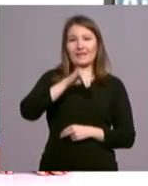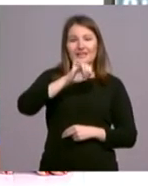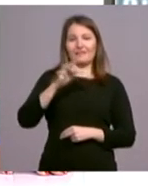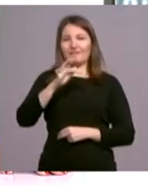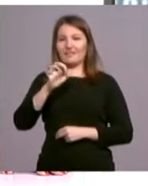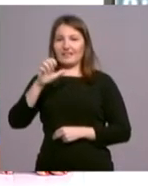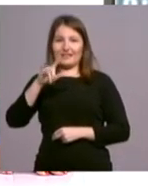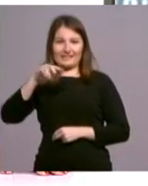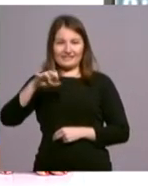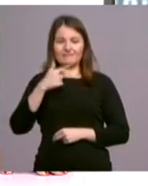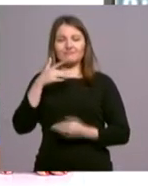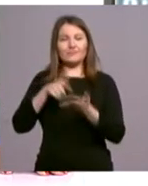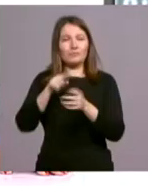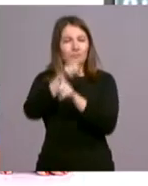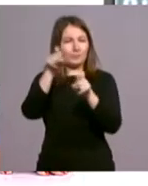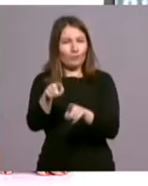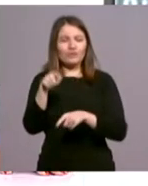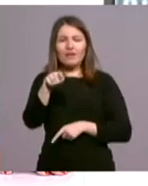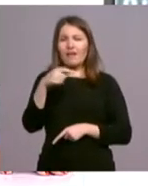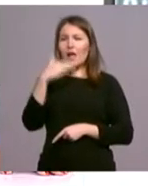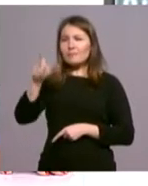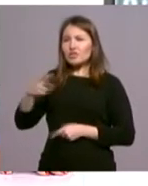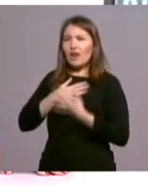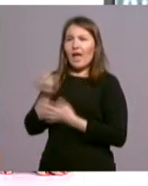pregunta. ¿Cuál es la mayor locura de amor que han hecho por ti?